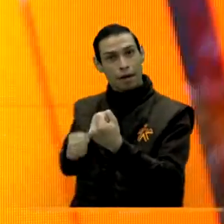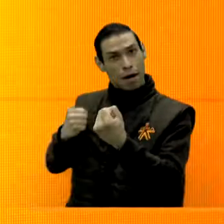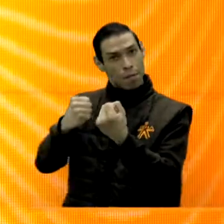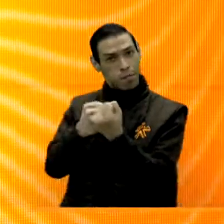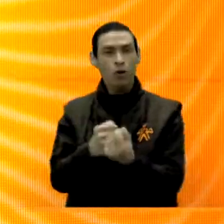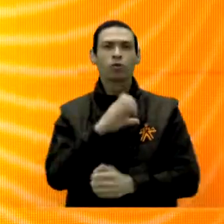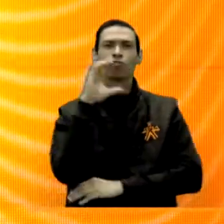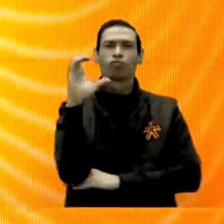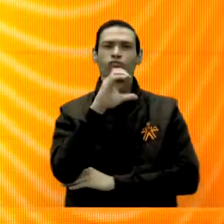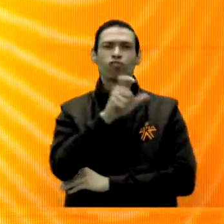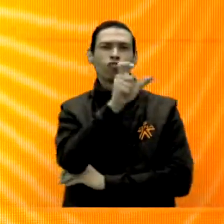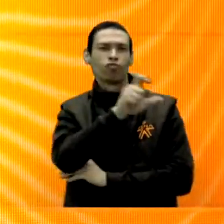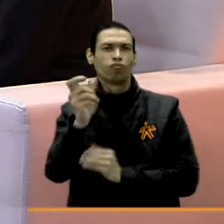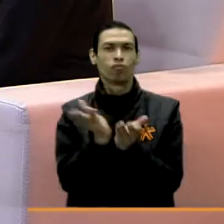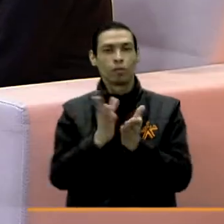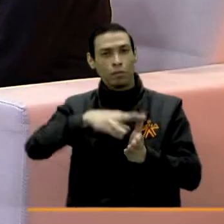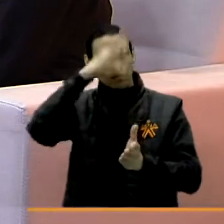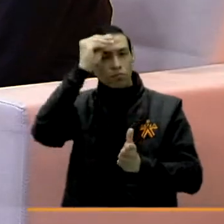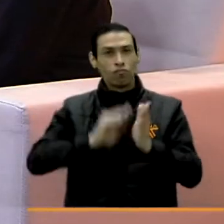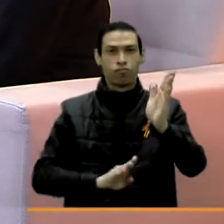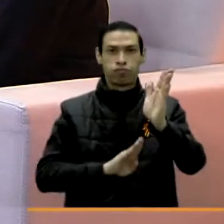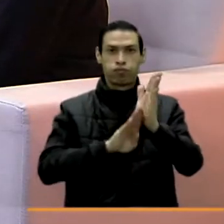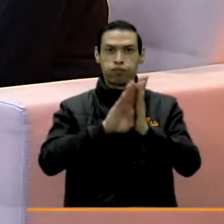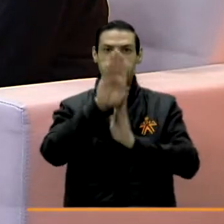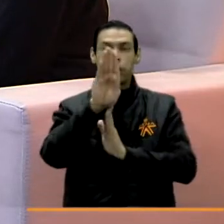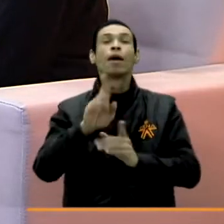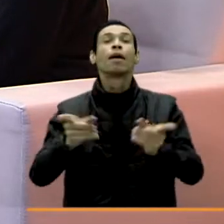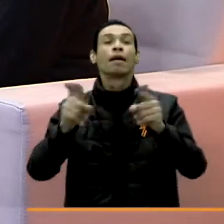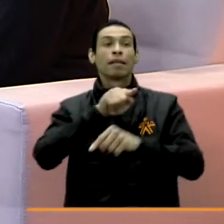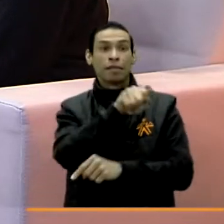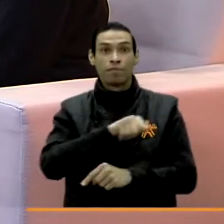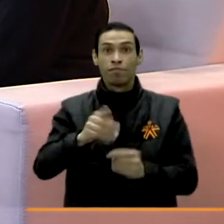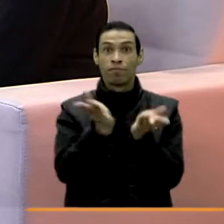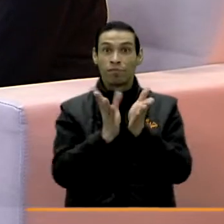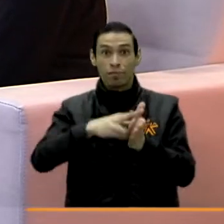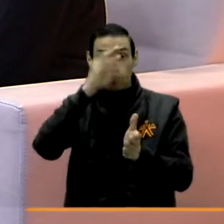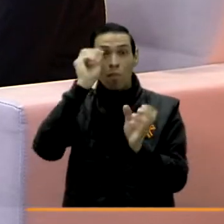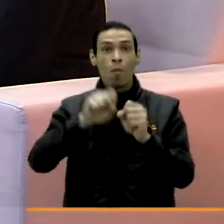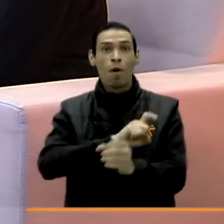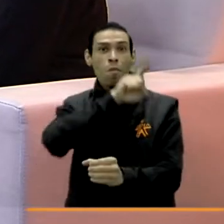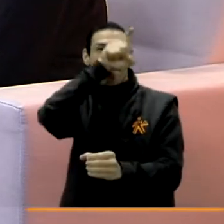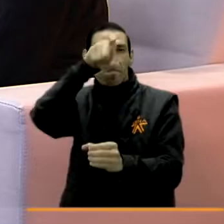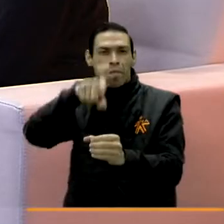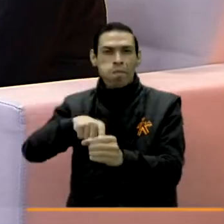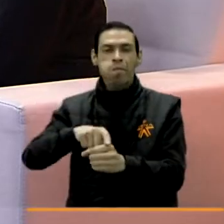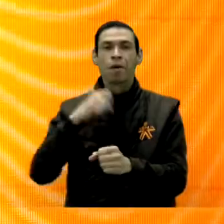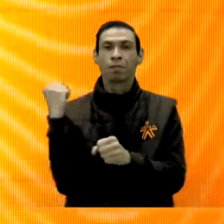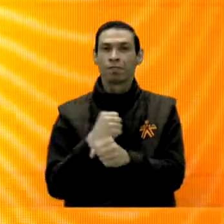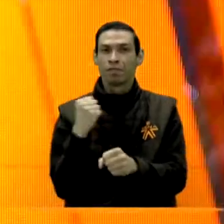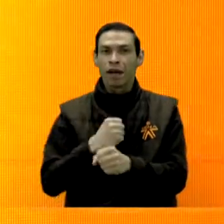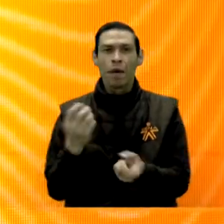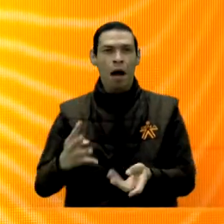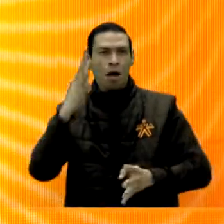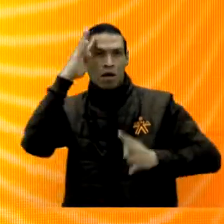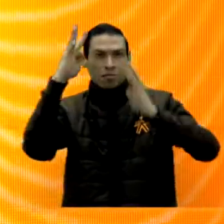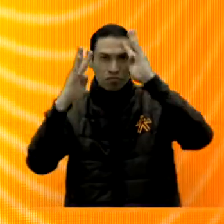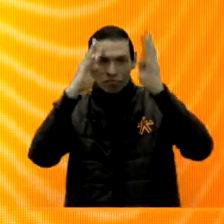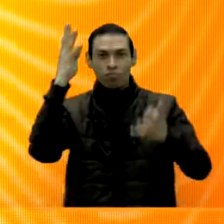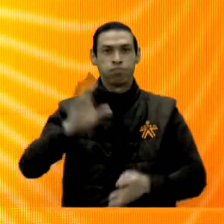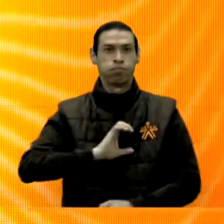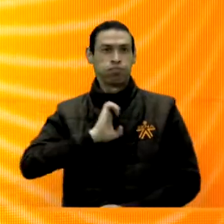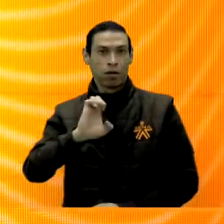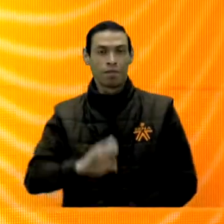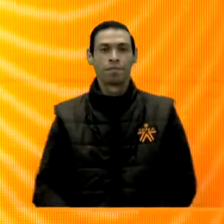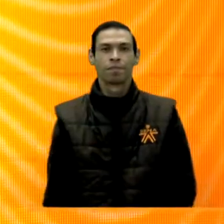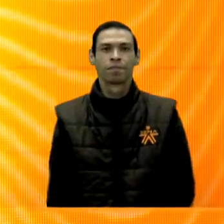formación que requiere el país y además que nuestros aprendices se conecten con la empleabilidad, con la innovación y con el